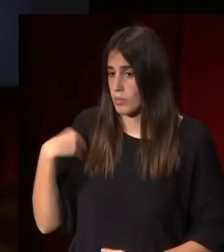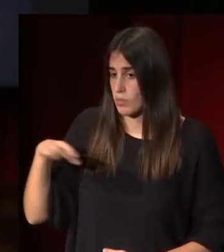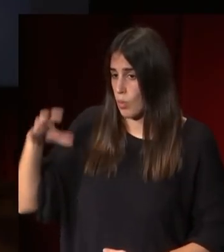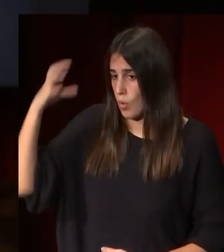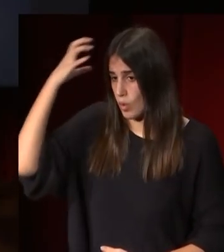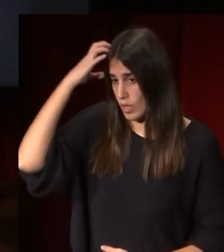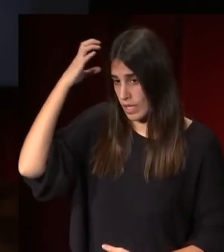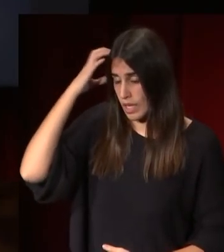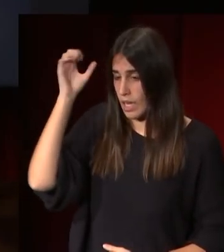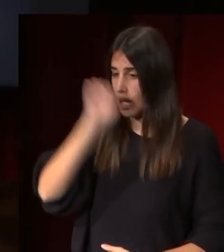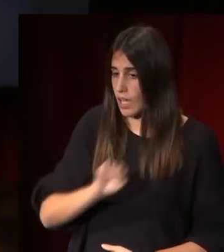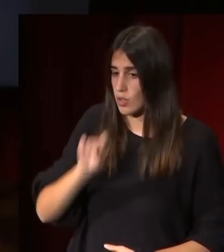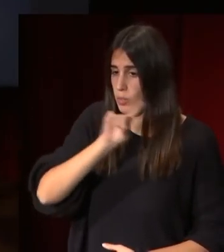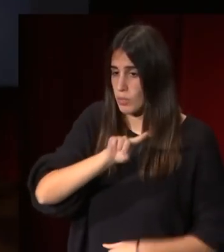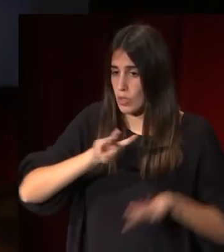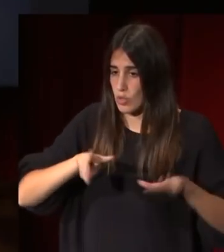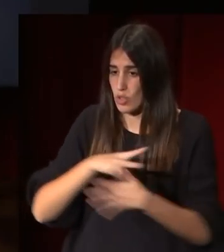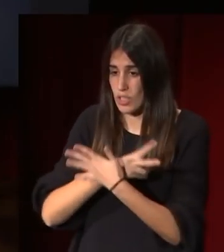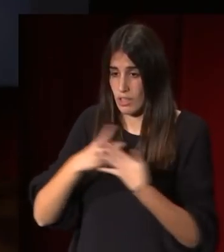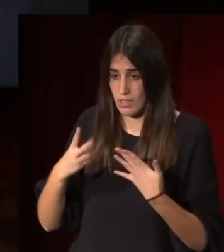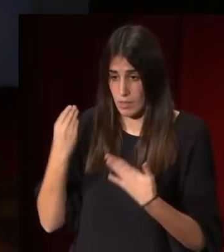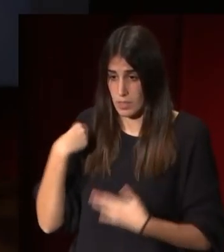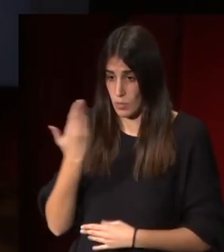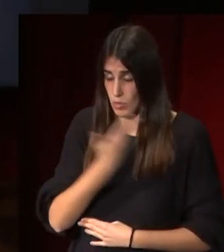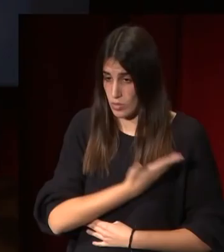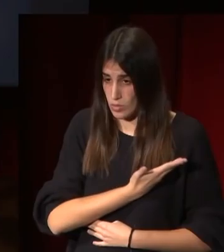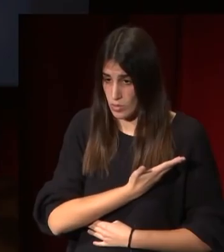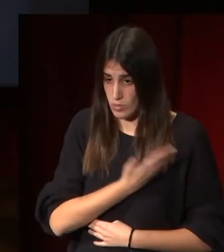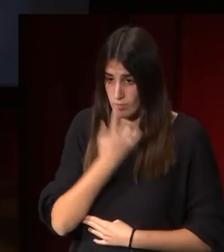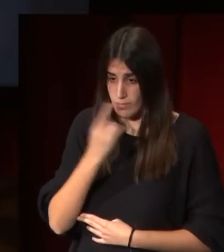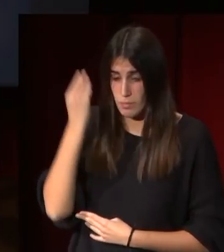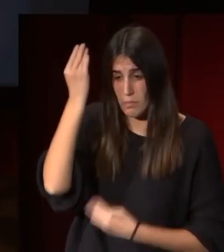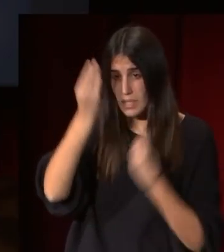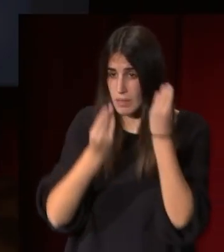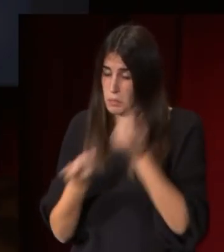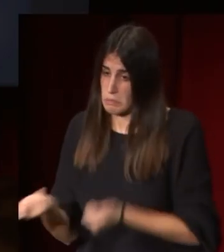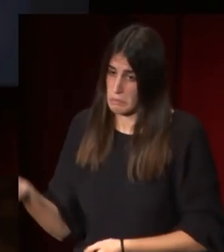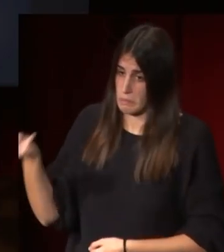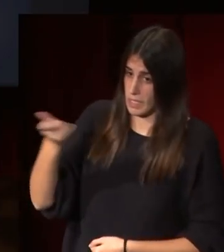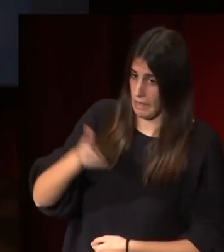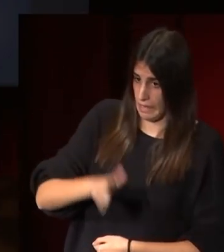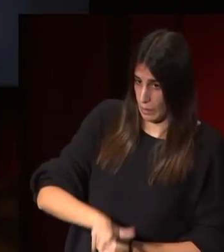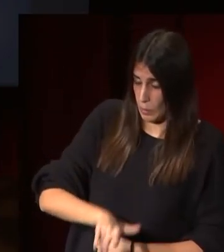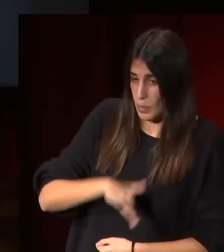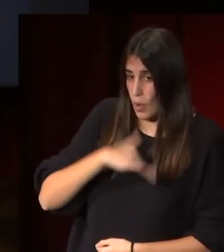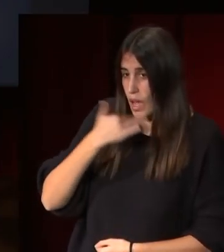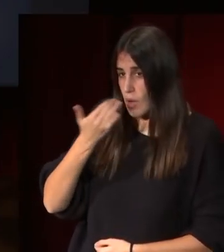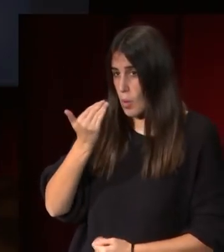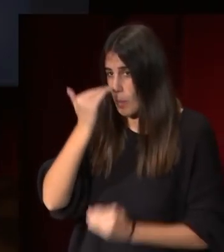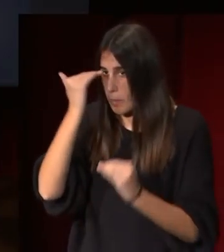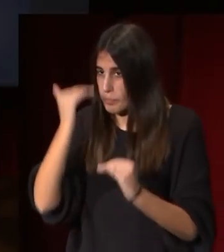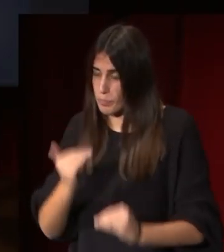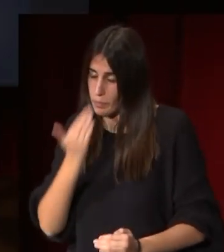en 1817 de esta manera con un planteamiento similar pero algo menos formal algo más